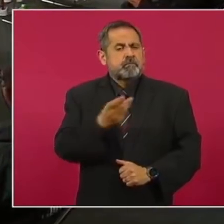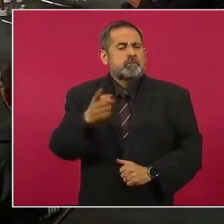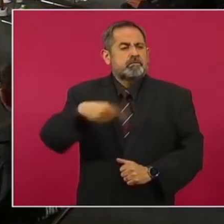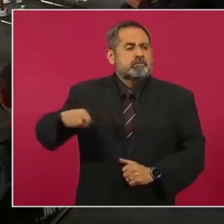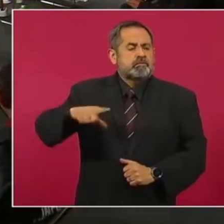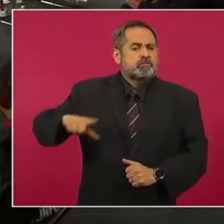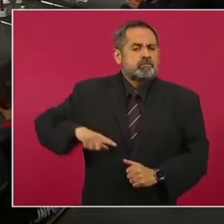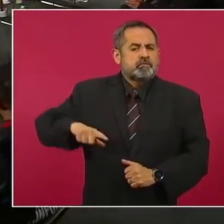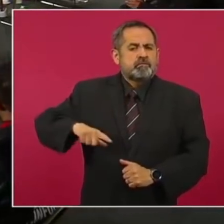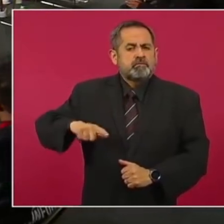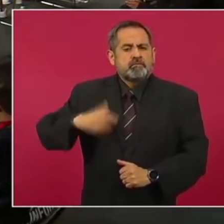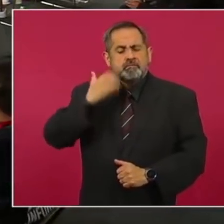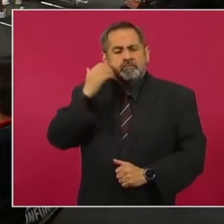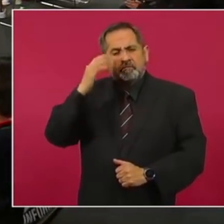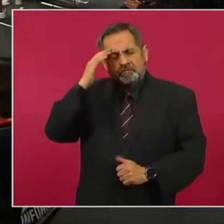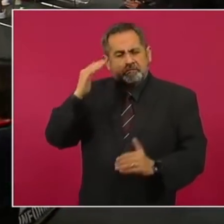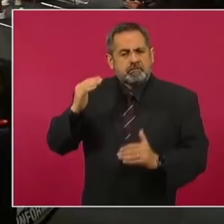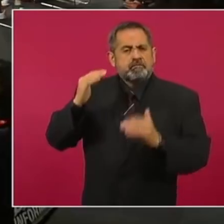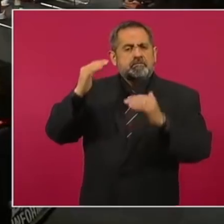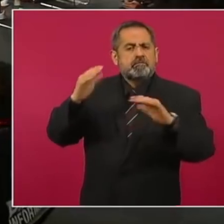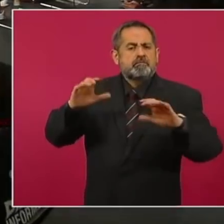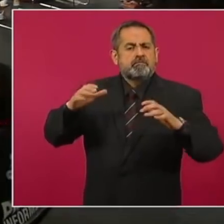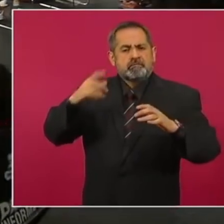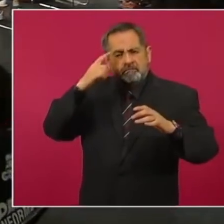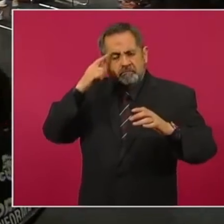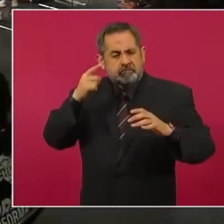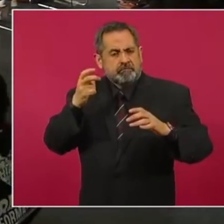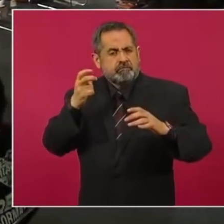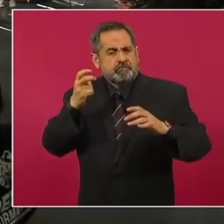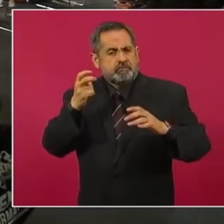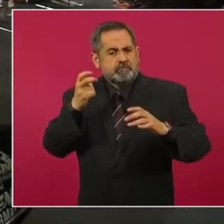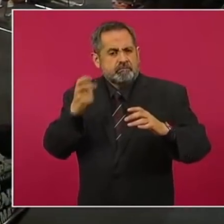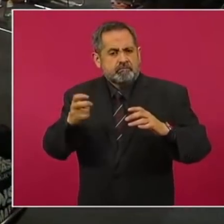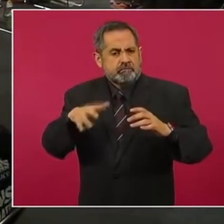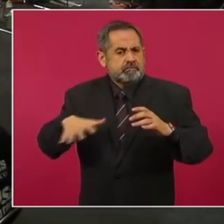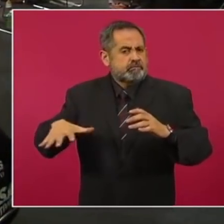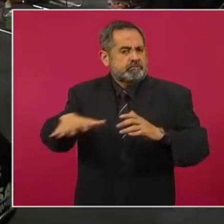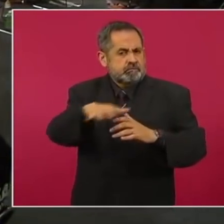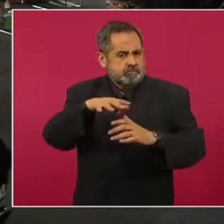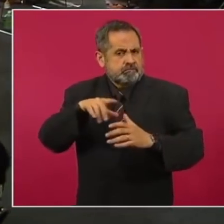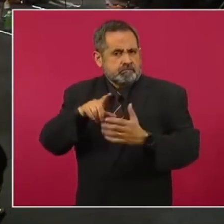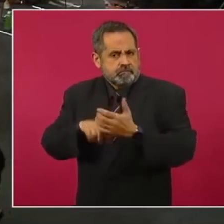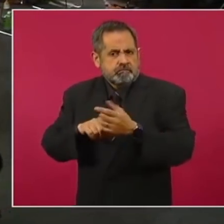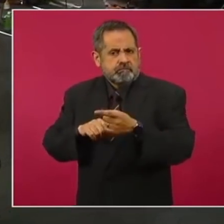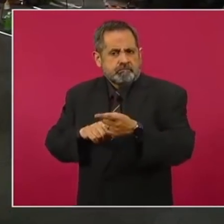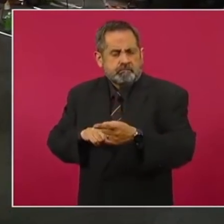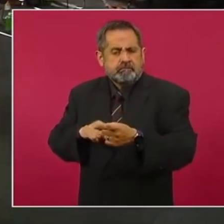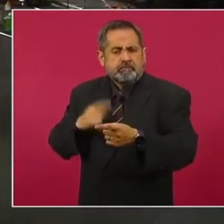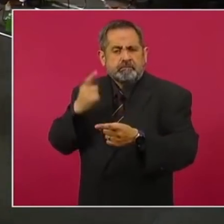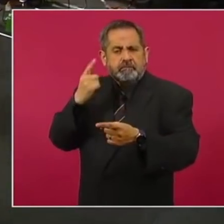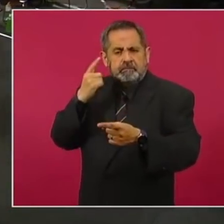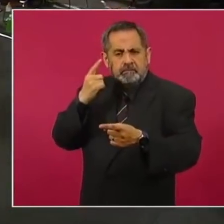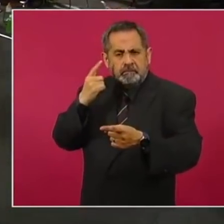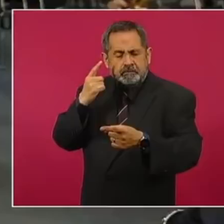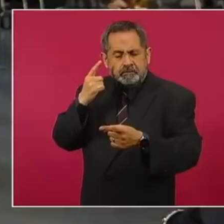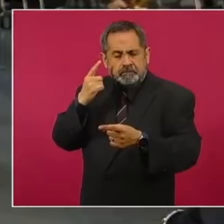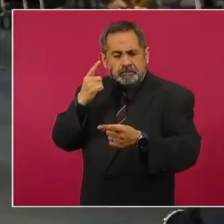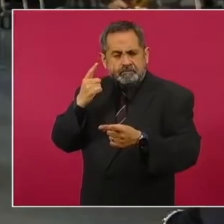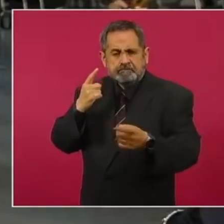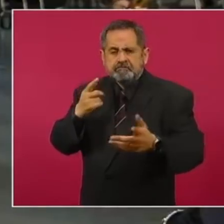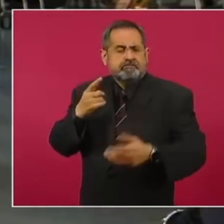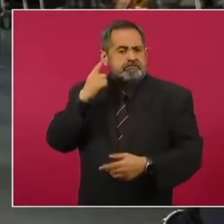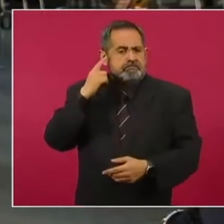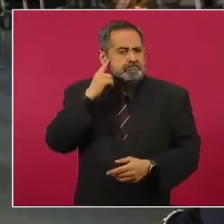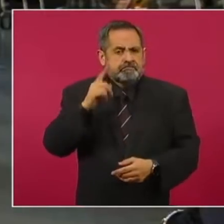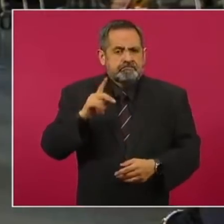familias, mejor deben actuar en rescatarlas de esos ámbitos perversos y darles algo mejor que con aquello con lo que